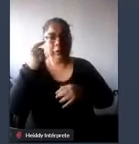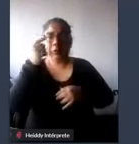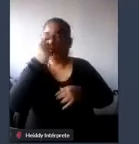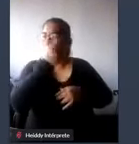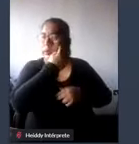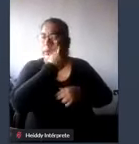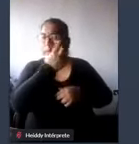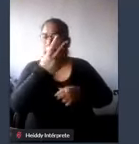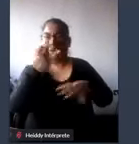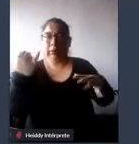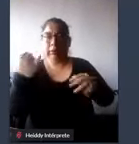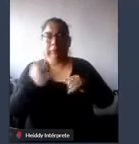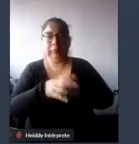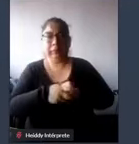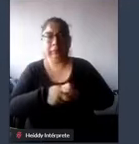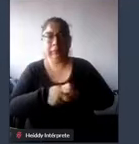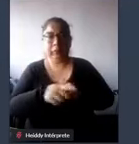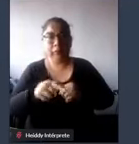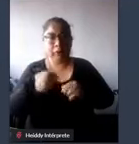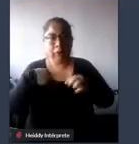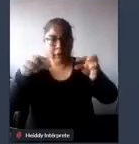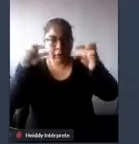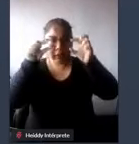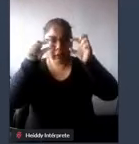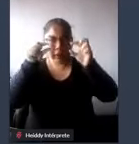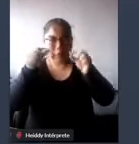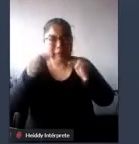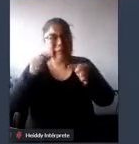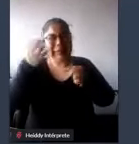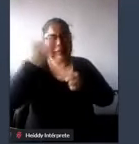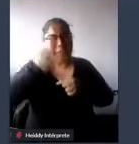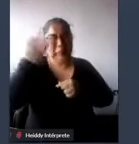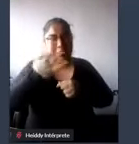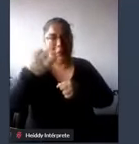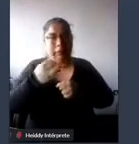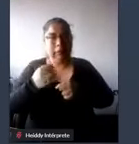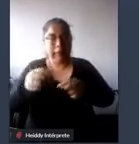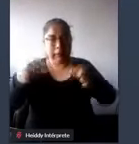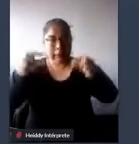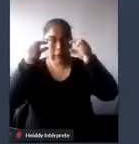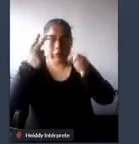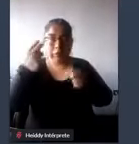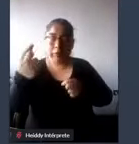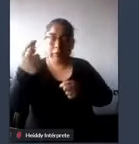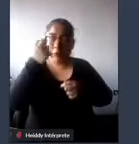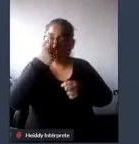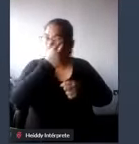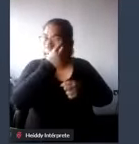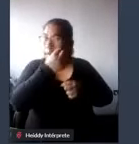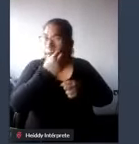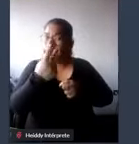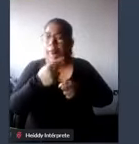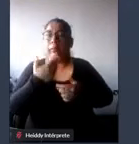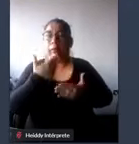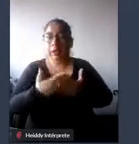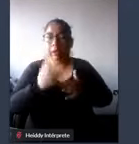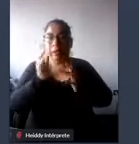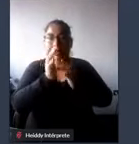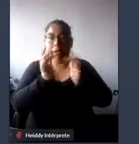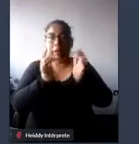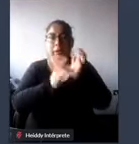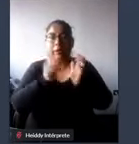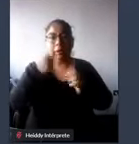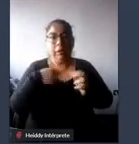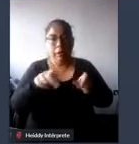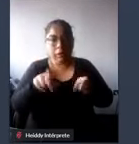26 uso lentes centrooculares especiales y lentes de contacto que gracias a Dios me ha permitido continuar